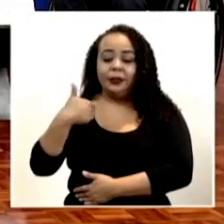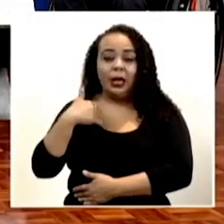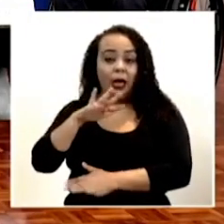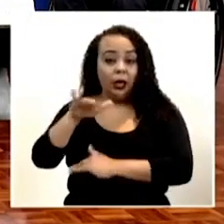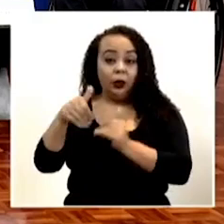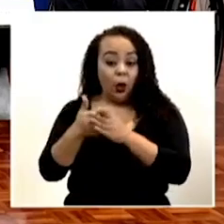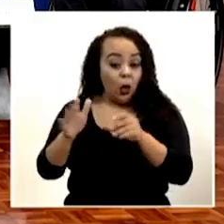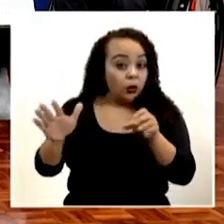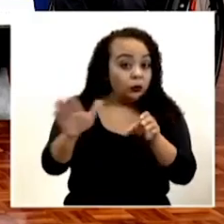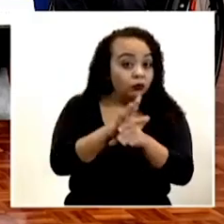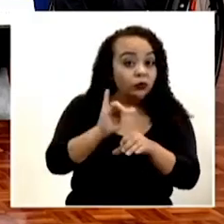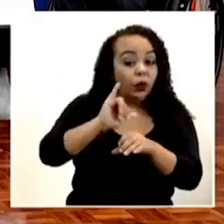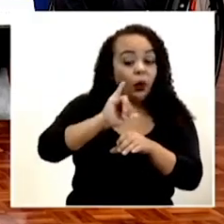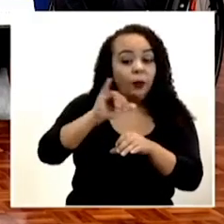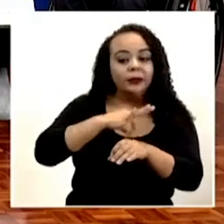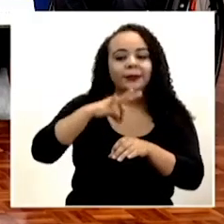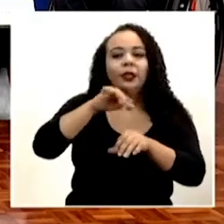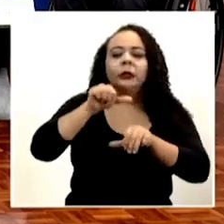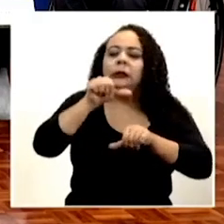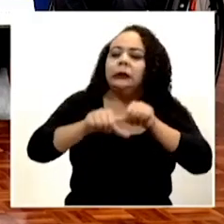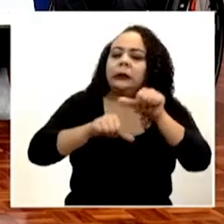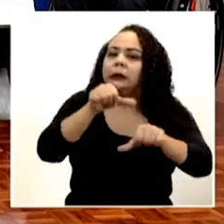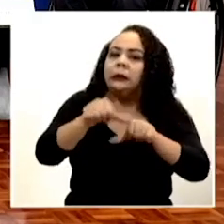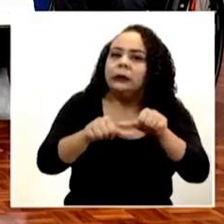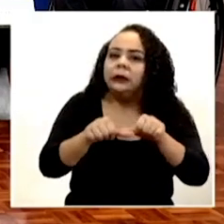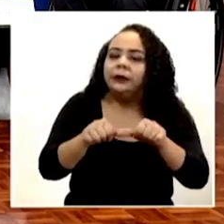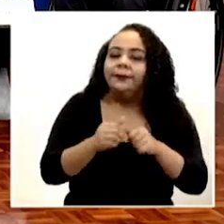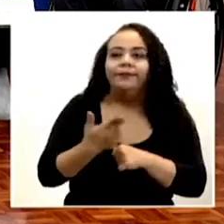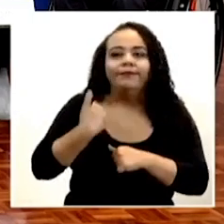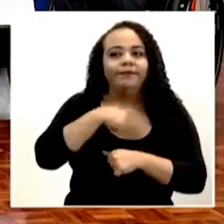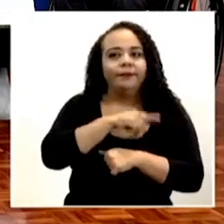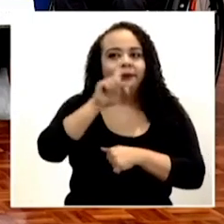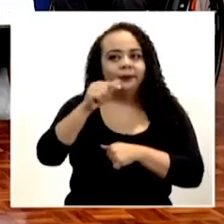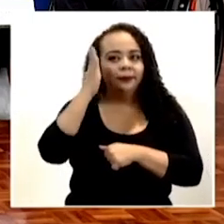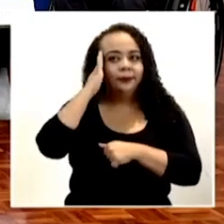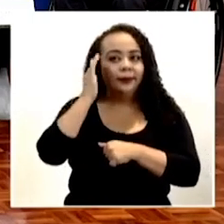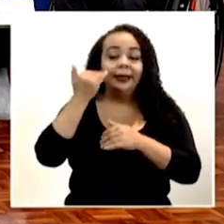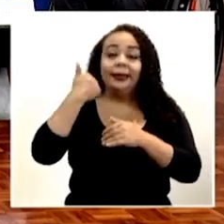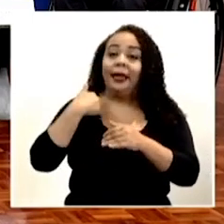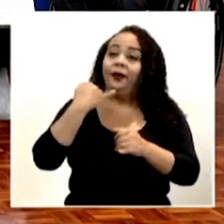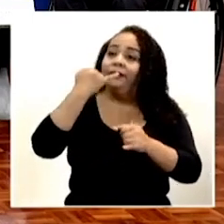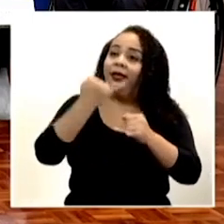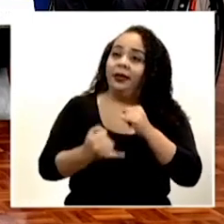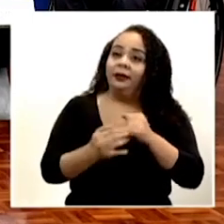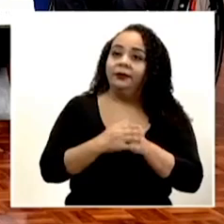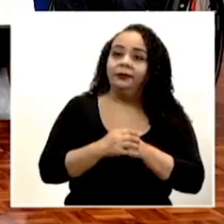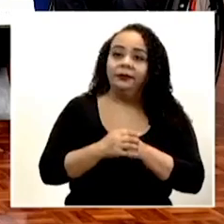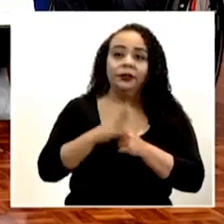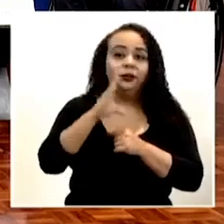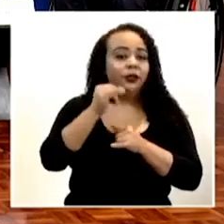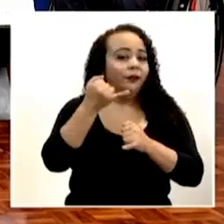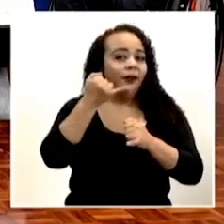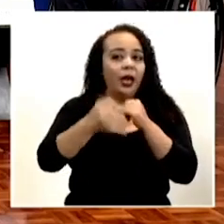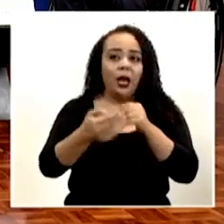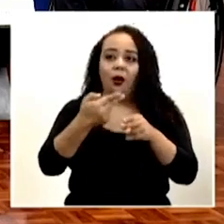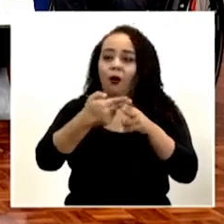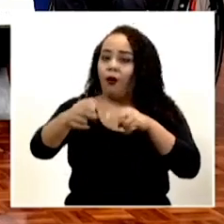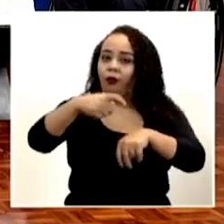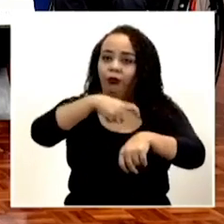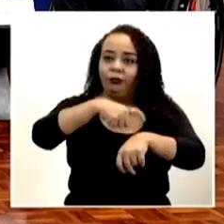luchador en medio de una pandemia. Tenemos que saber que esto tiene un final, no es un final a corto plazo,